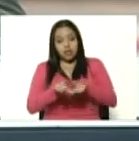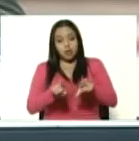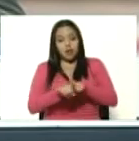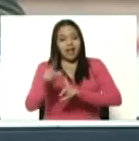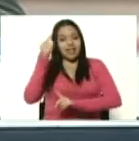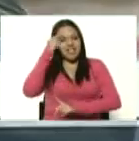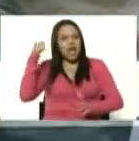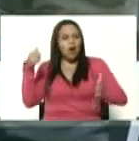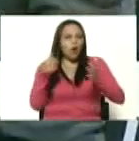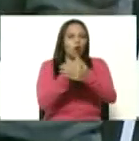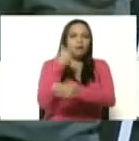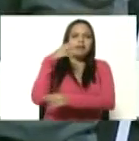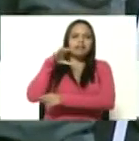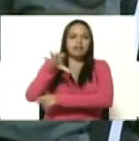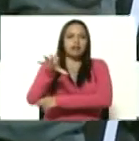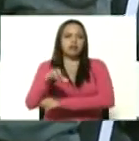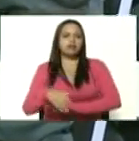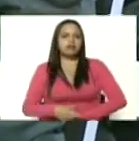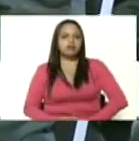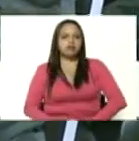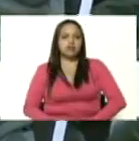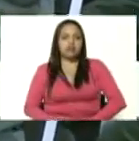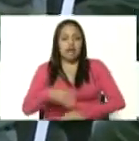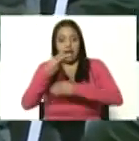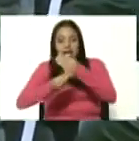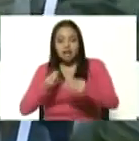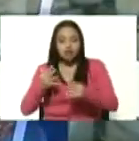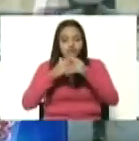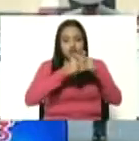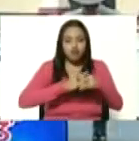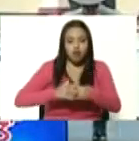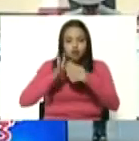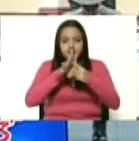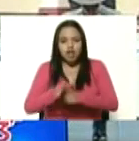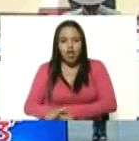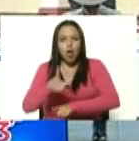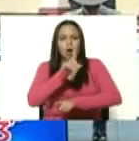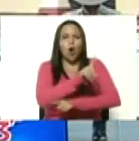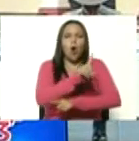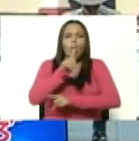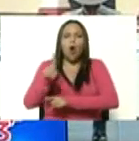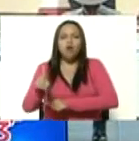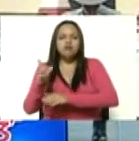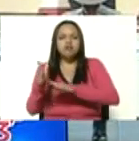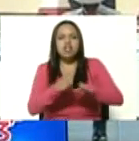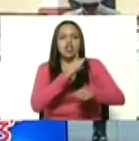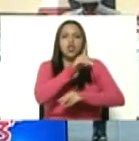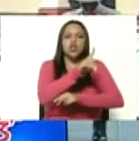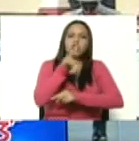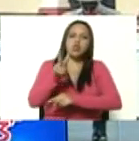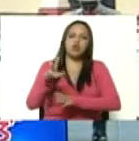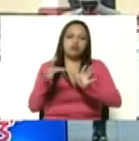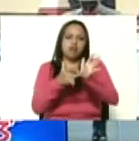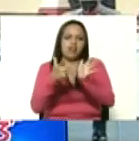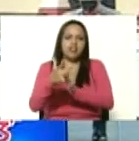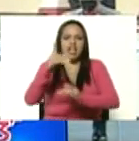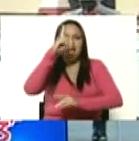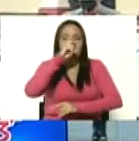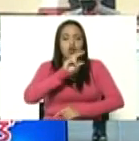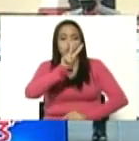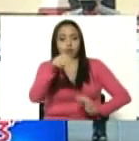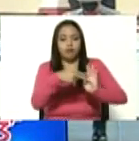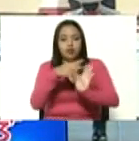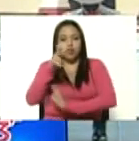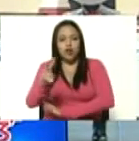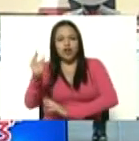días del golpe de Estado fascista imperialista del 11 y 12 de abril del 2002 y los días de la